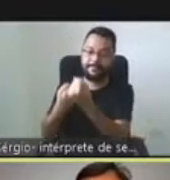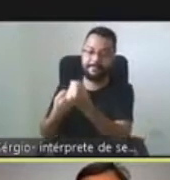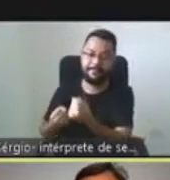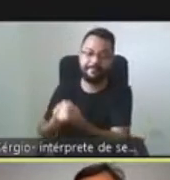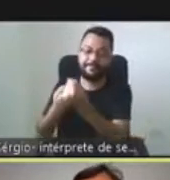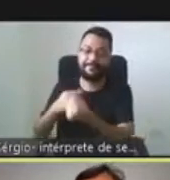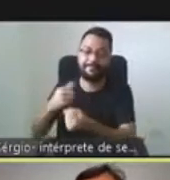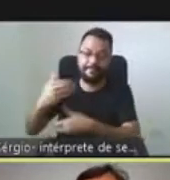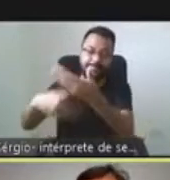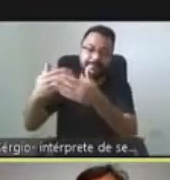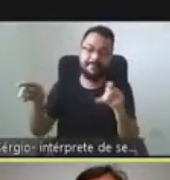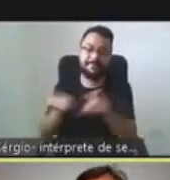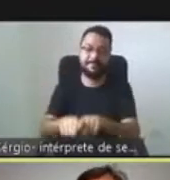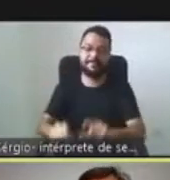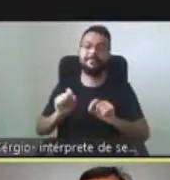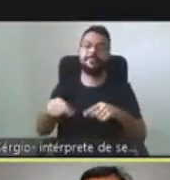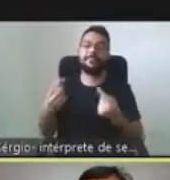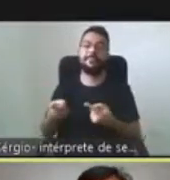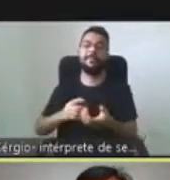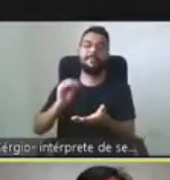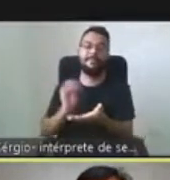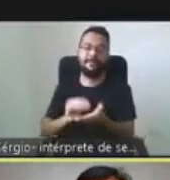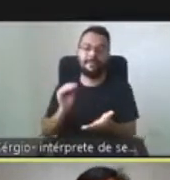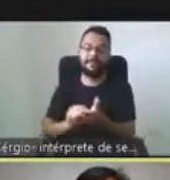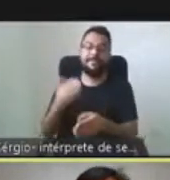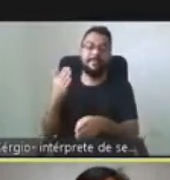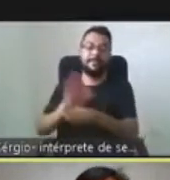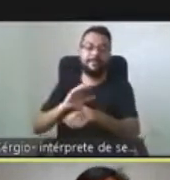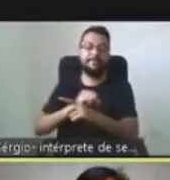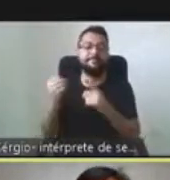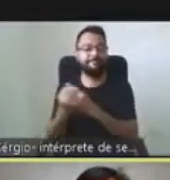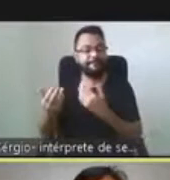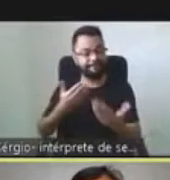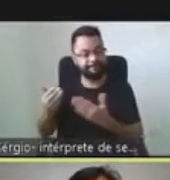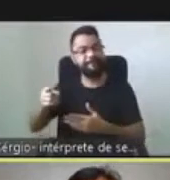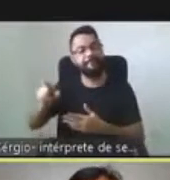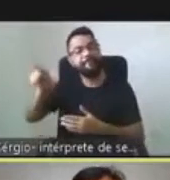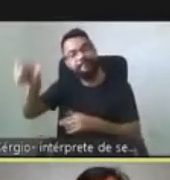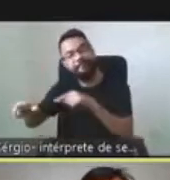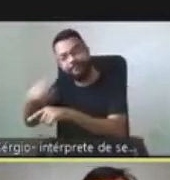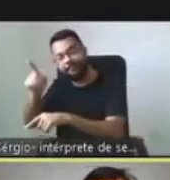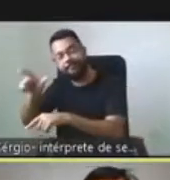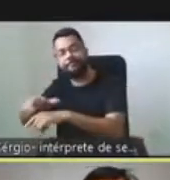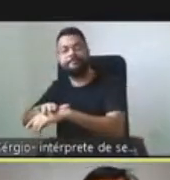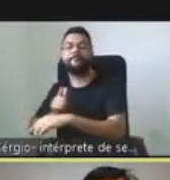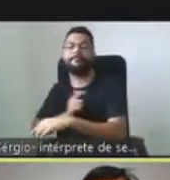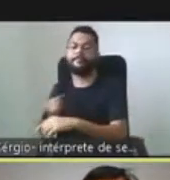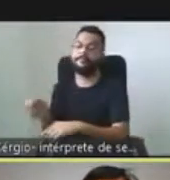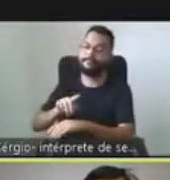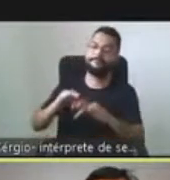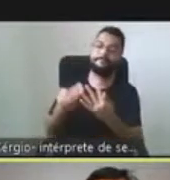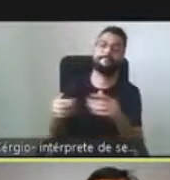embargo, echan en falta el apoyo psicosocial para ellos y para la familia. Y ahí entramos nosotros los